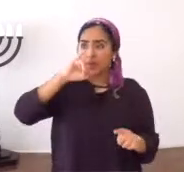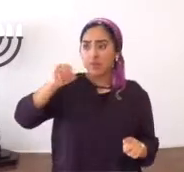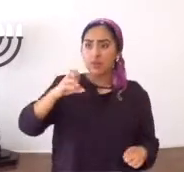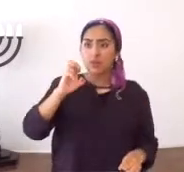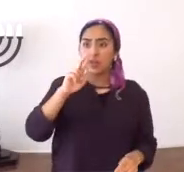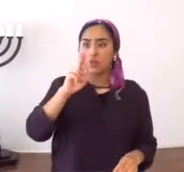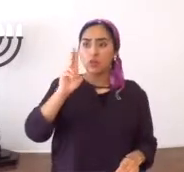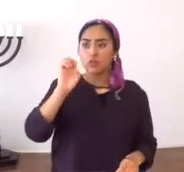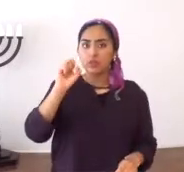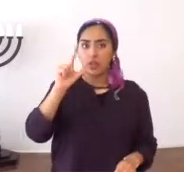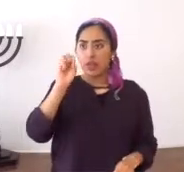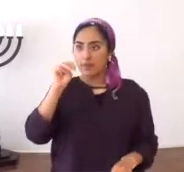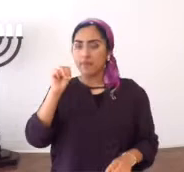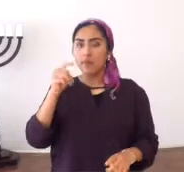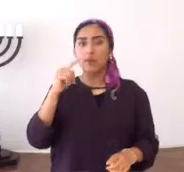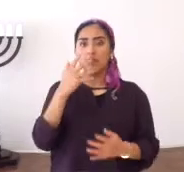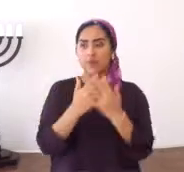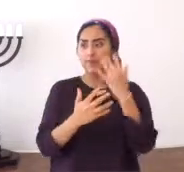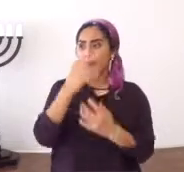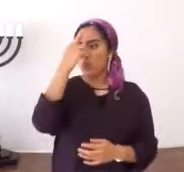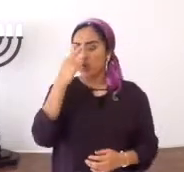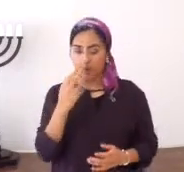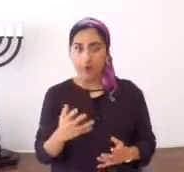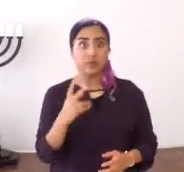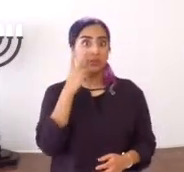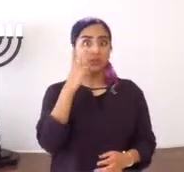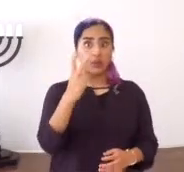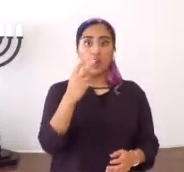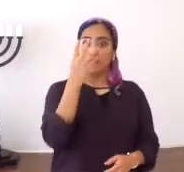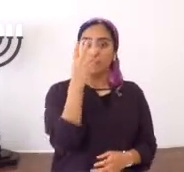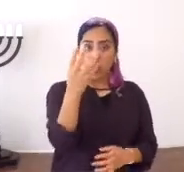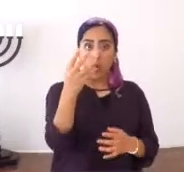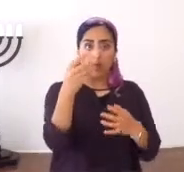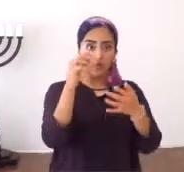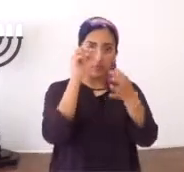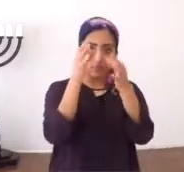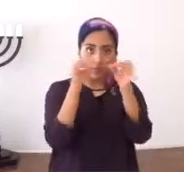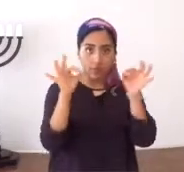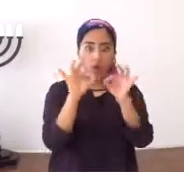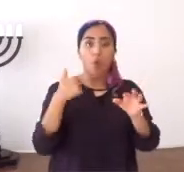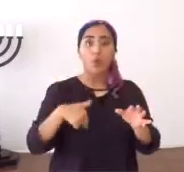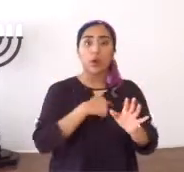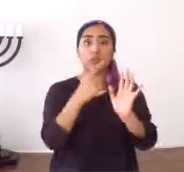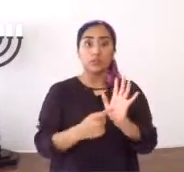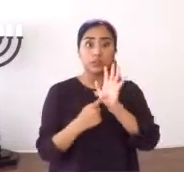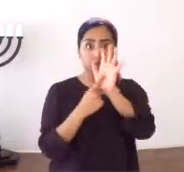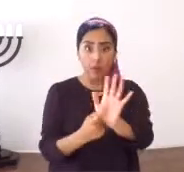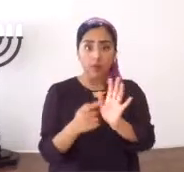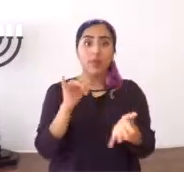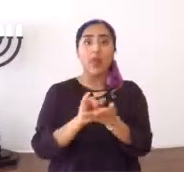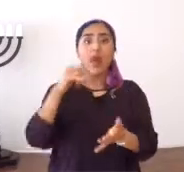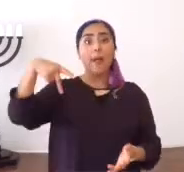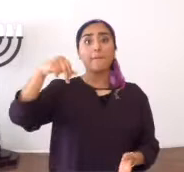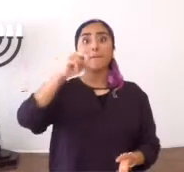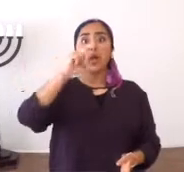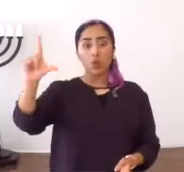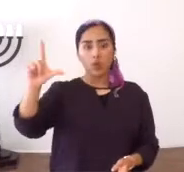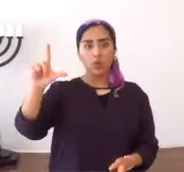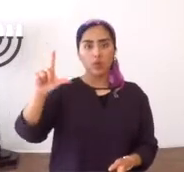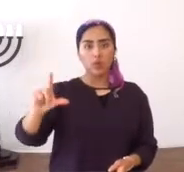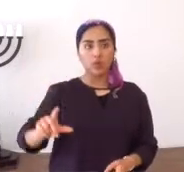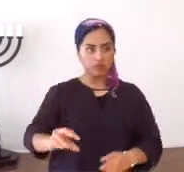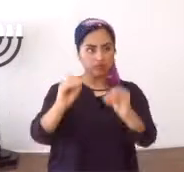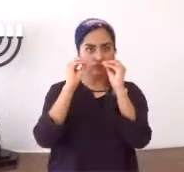entregado preso, desde Yerushalán, en manos de los romanos, se da cuenta, cuatro citas, donde avalamos, se avala pues, o